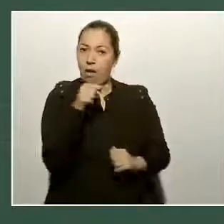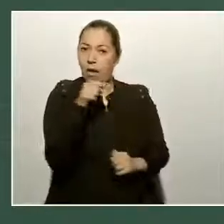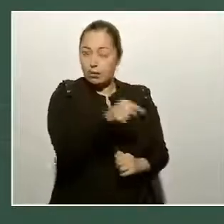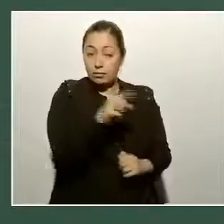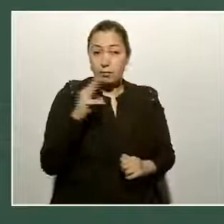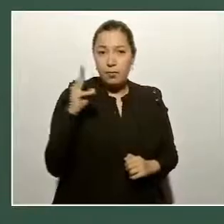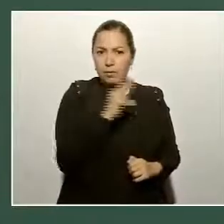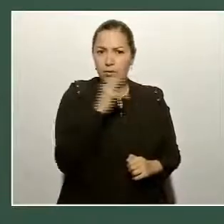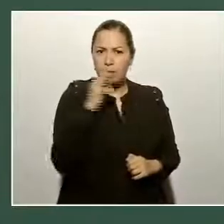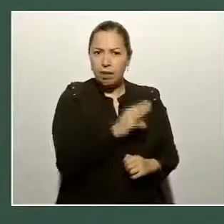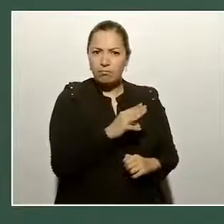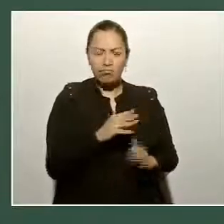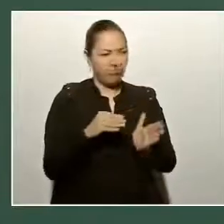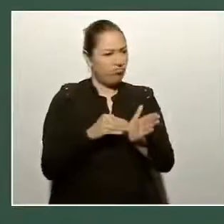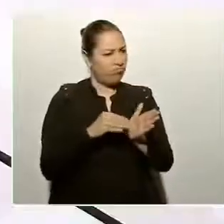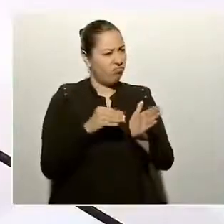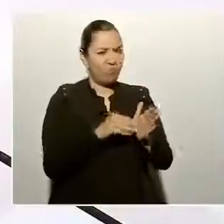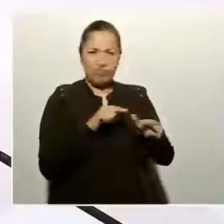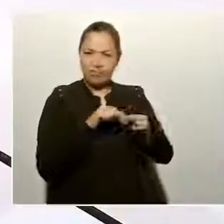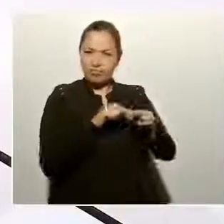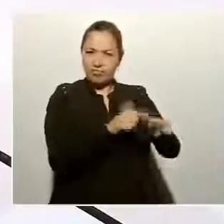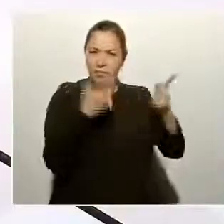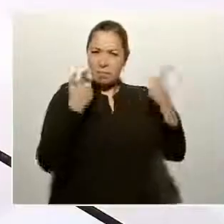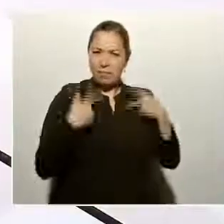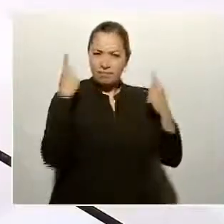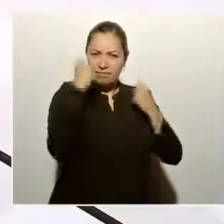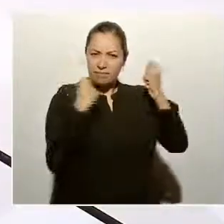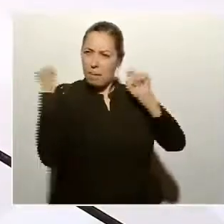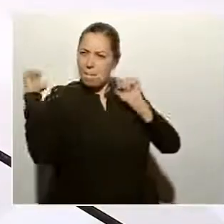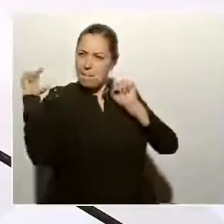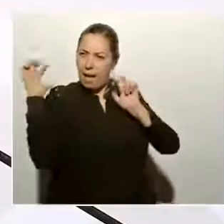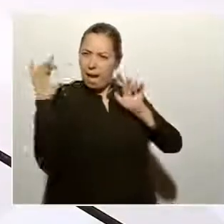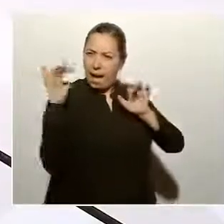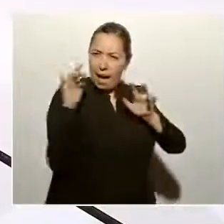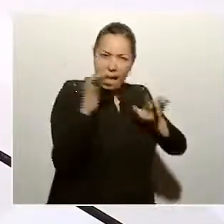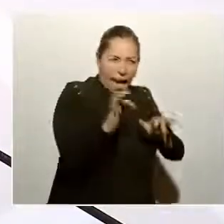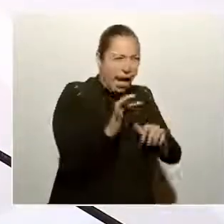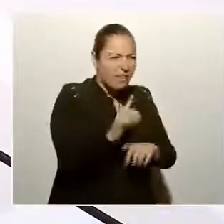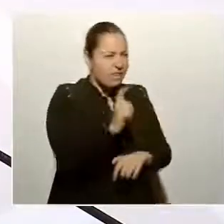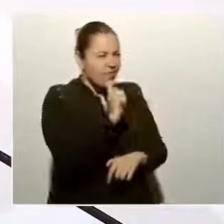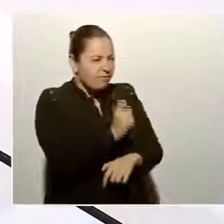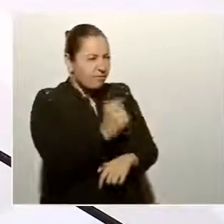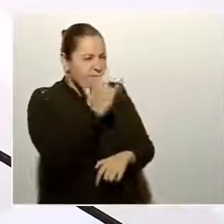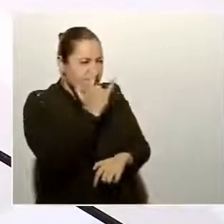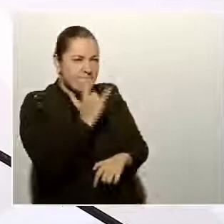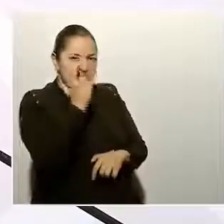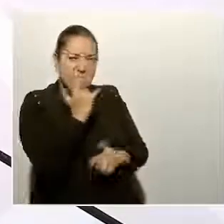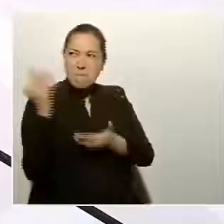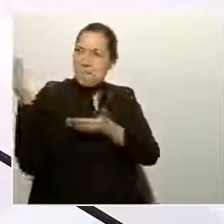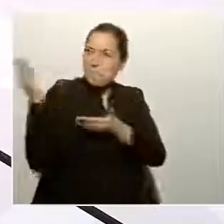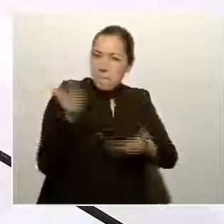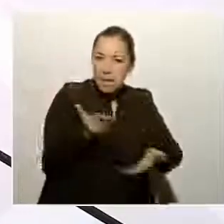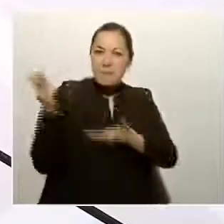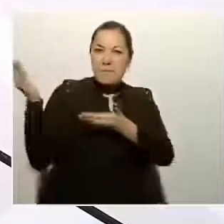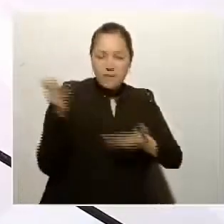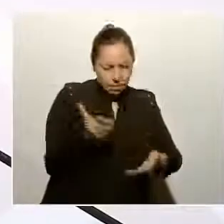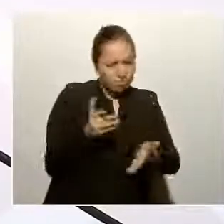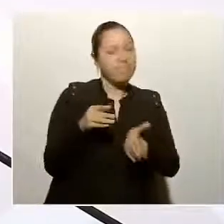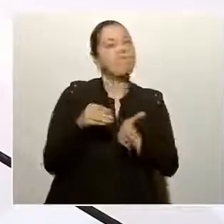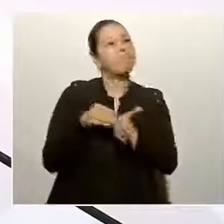teniendo el atractivo turístico que está